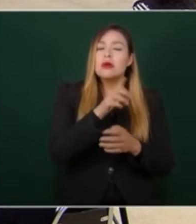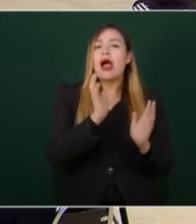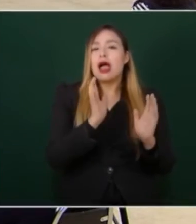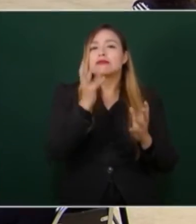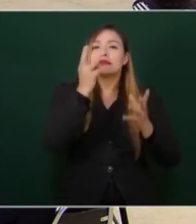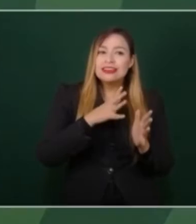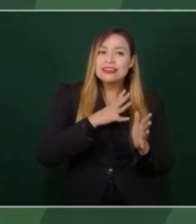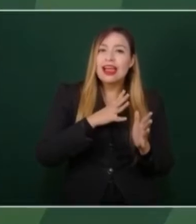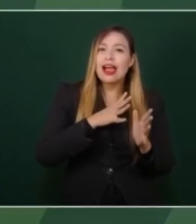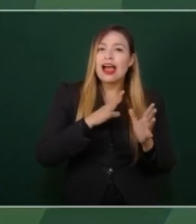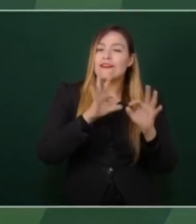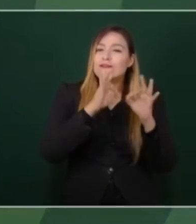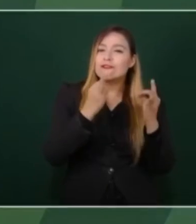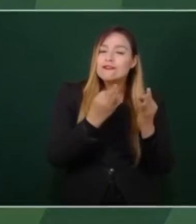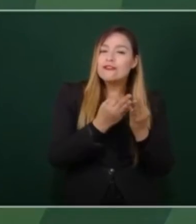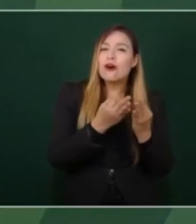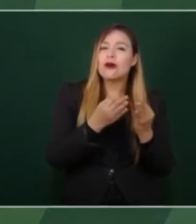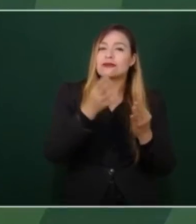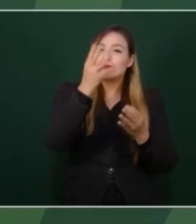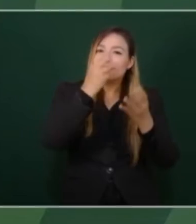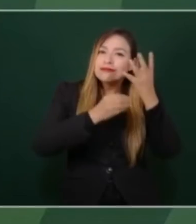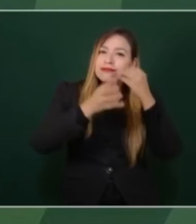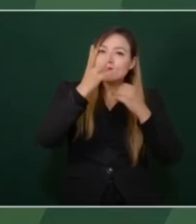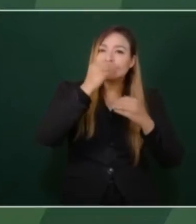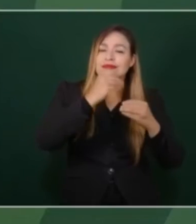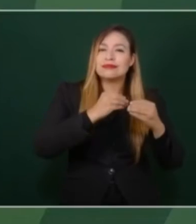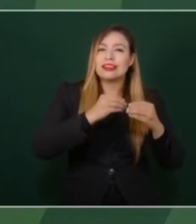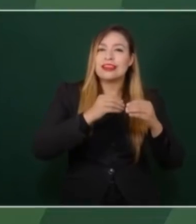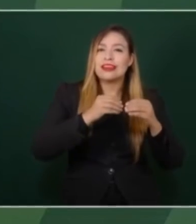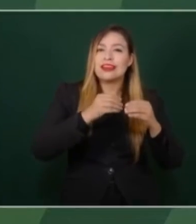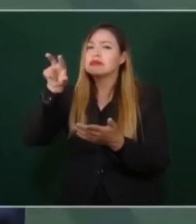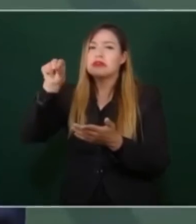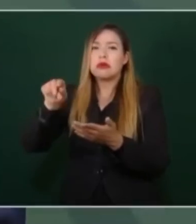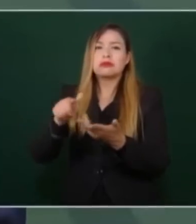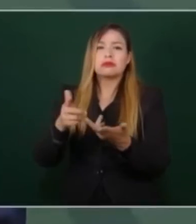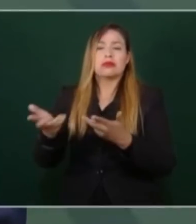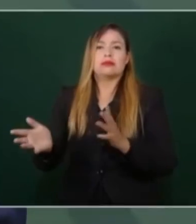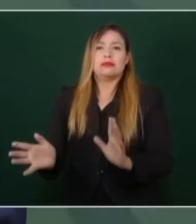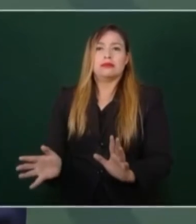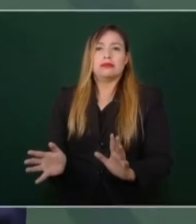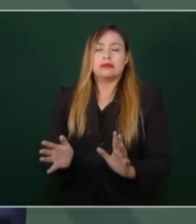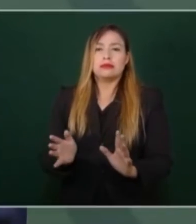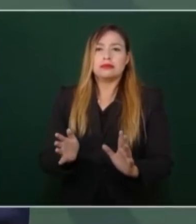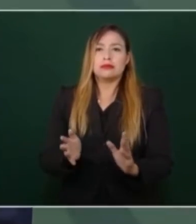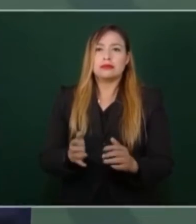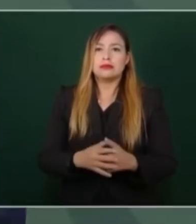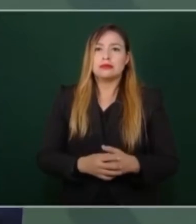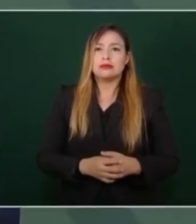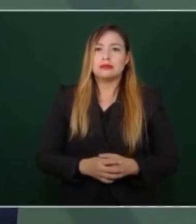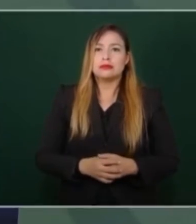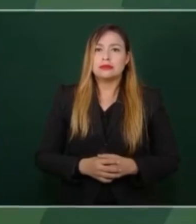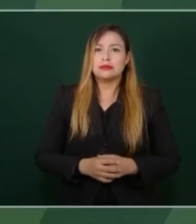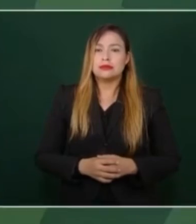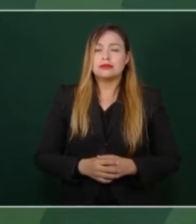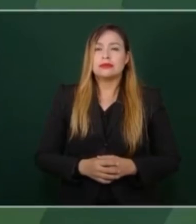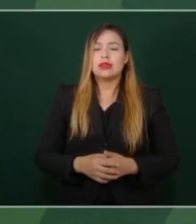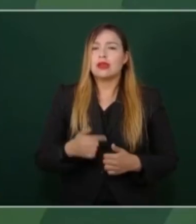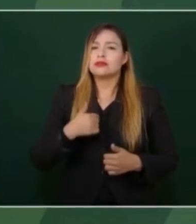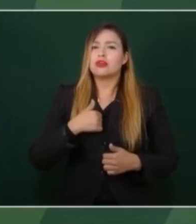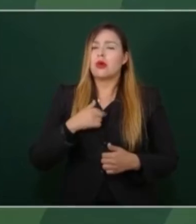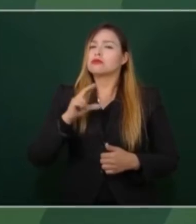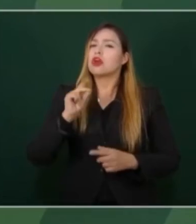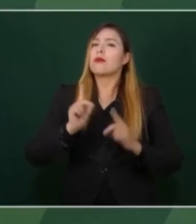la educación de la niñez, se degoró la mal llamada reforma educativa, que era un insulto para los profesores, a quienes acusaban de